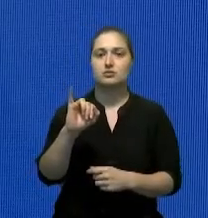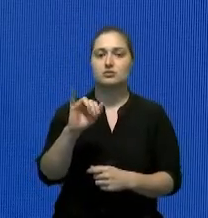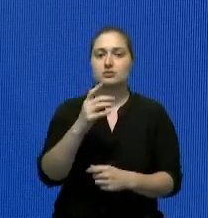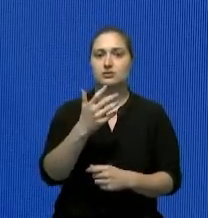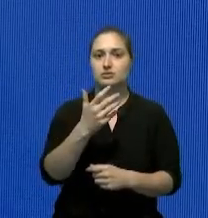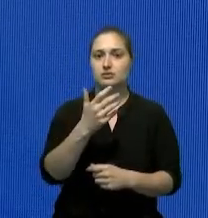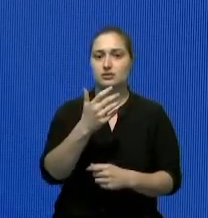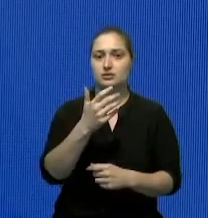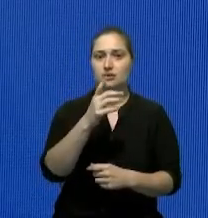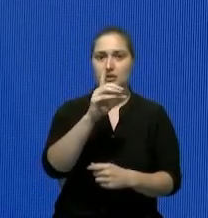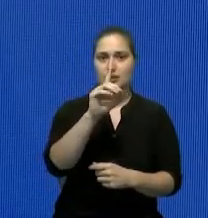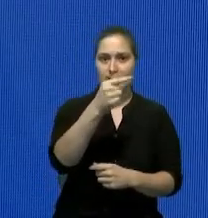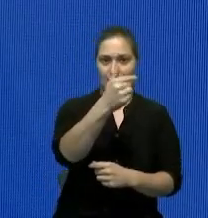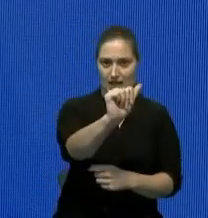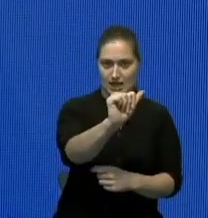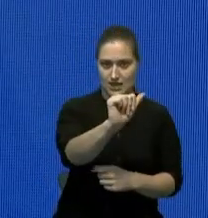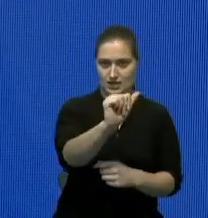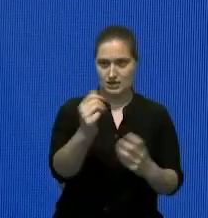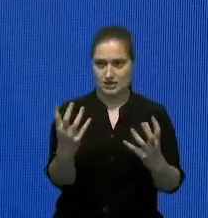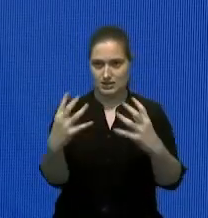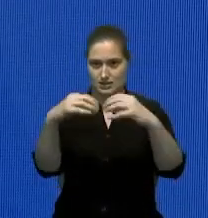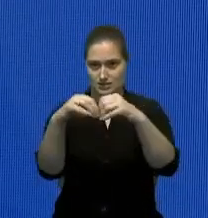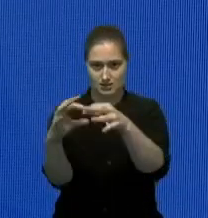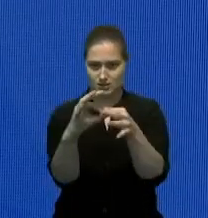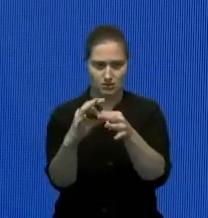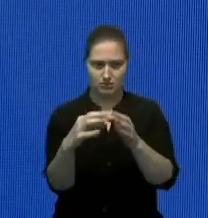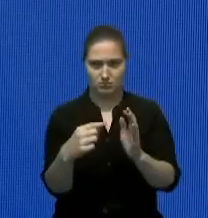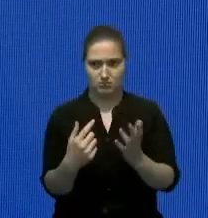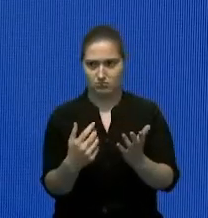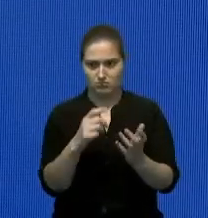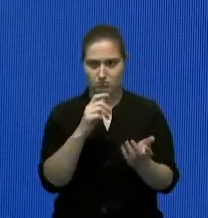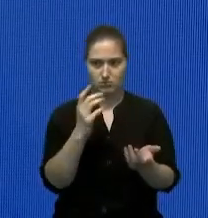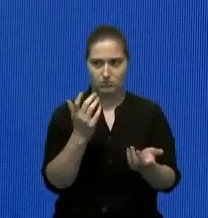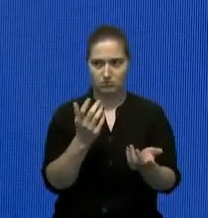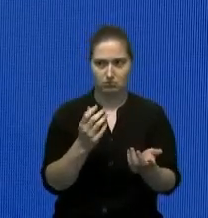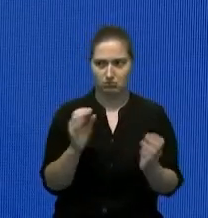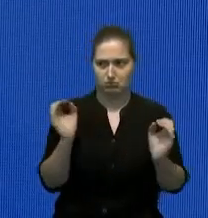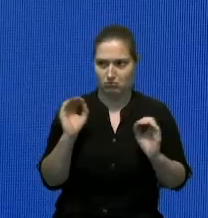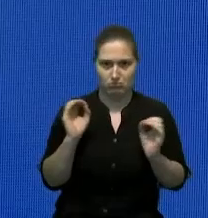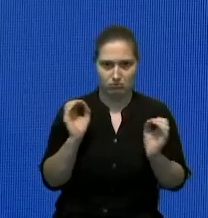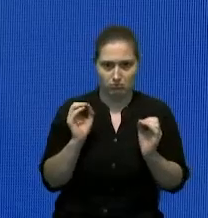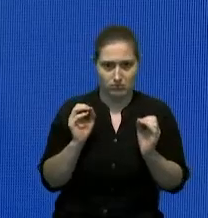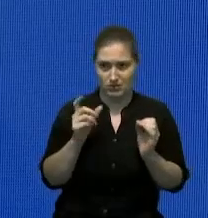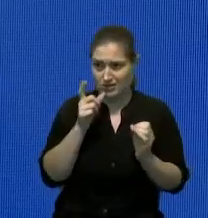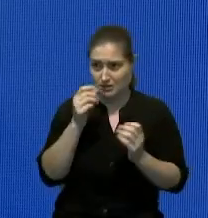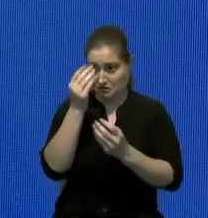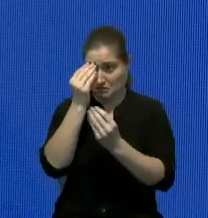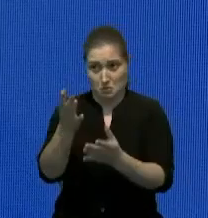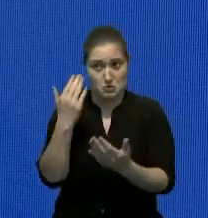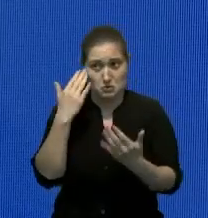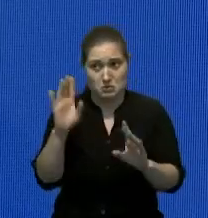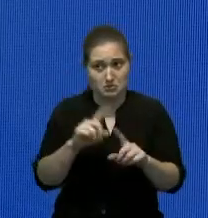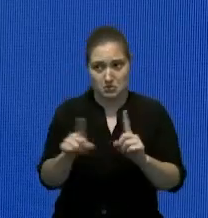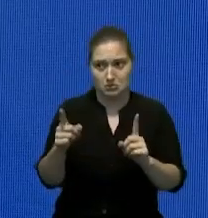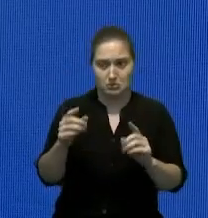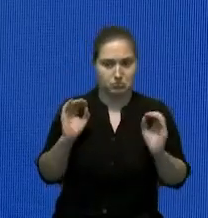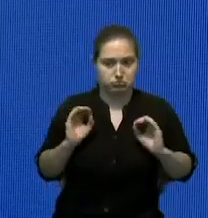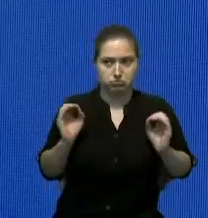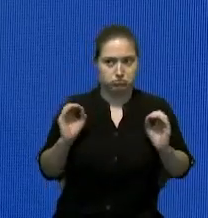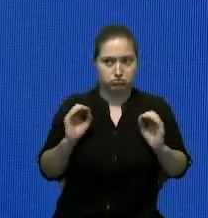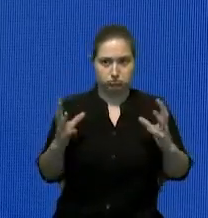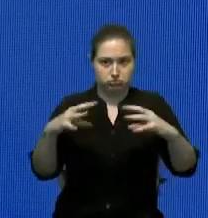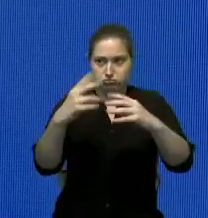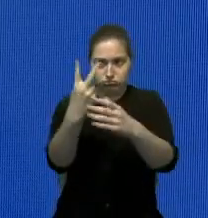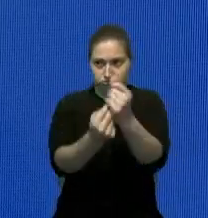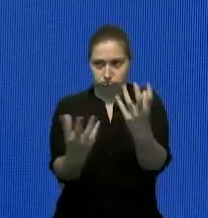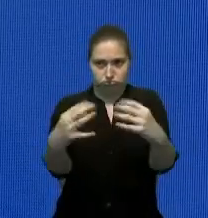la DGA es no está en nuestra reforma no sé quién se lo informó a pero no está en esa reforma ya nosotros presentamos la